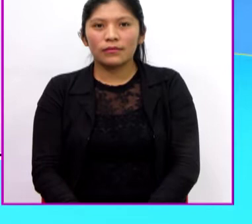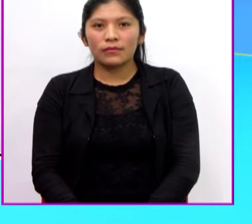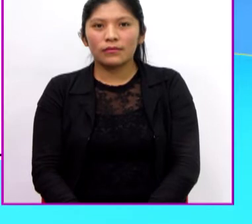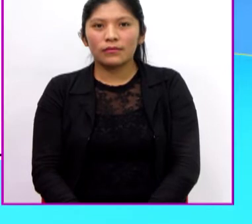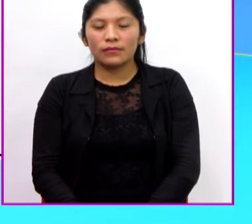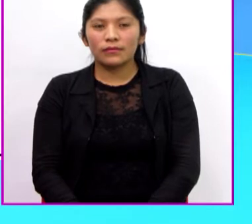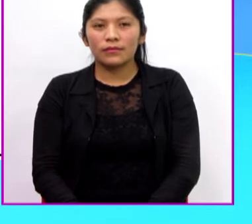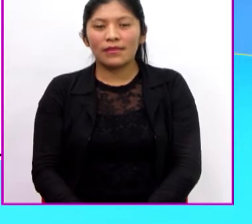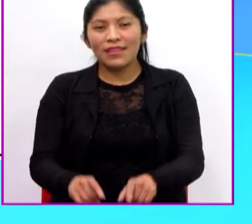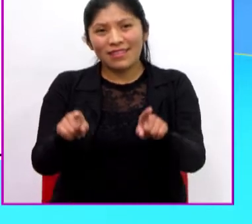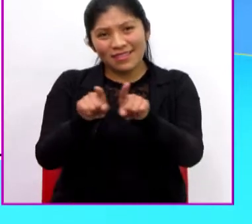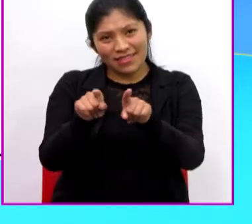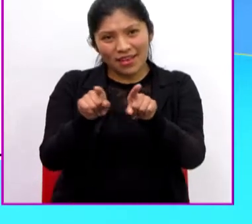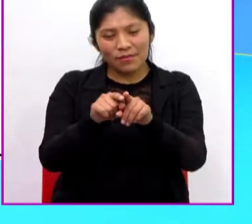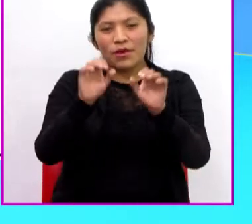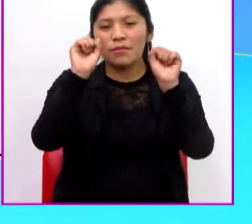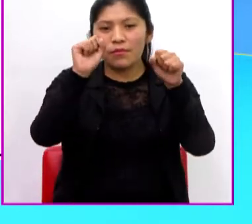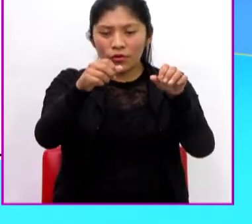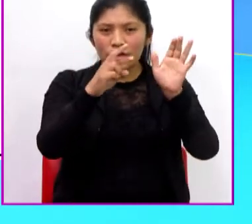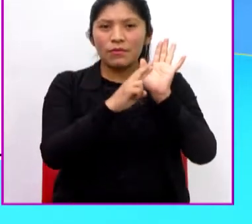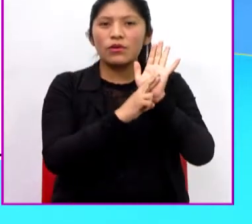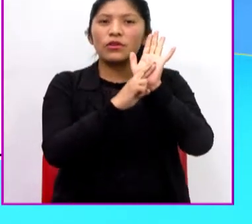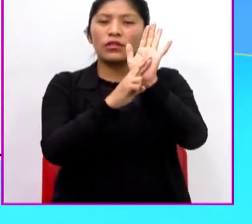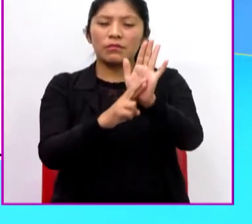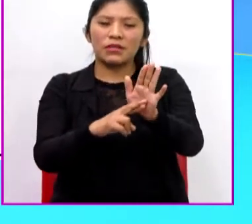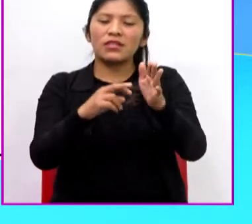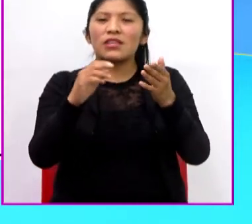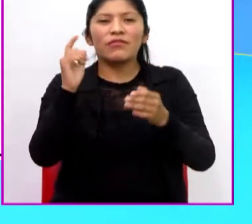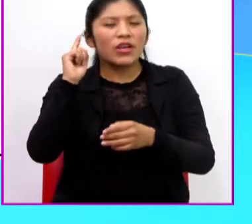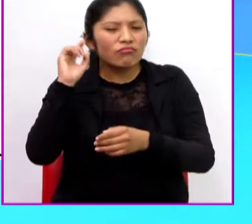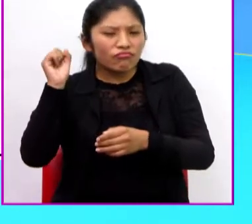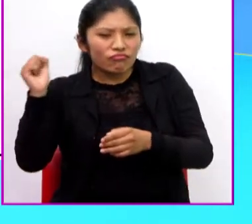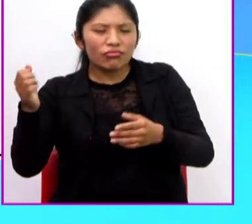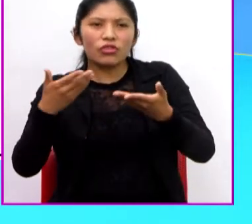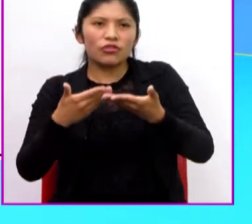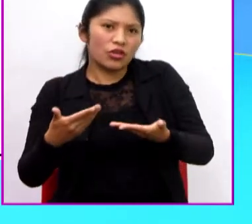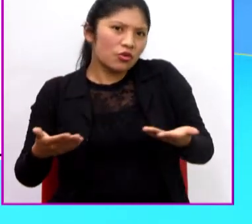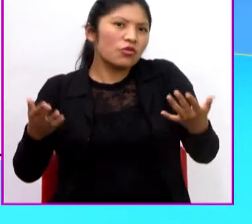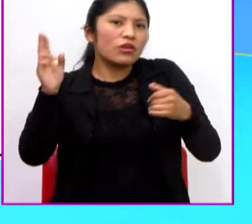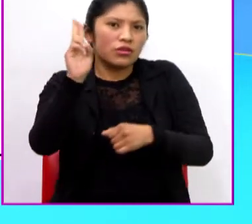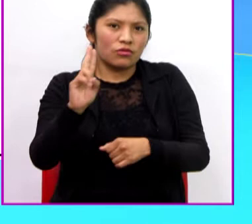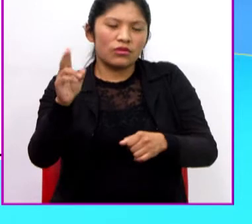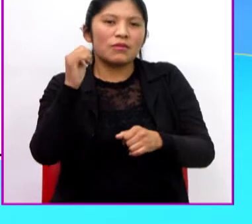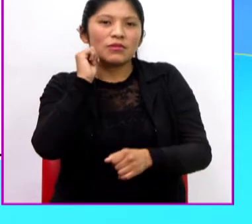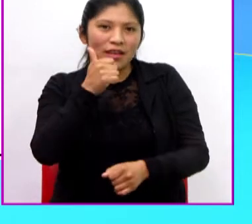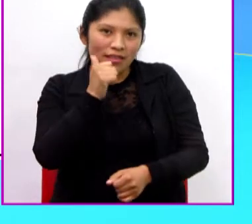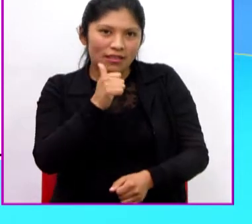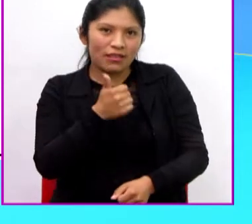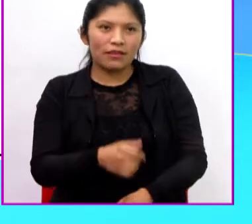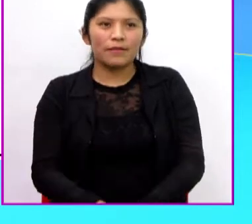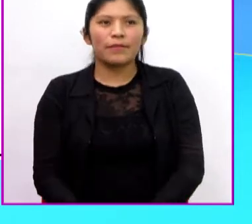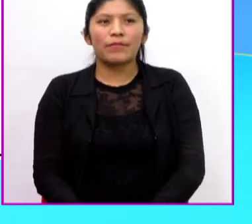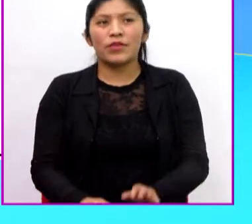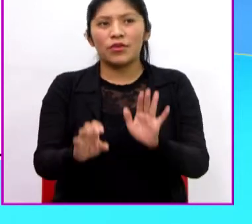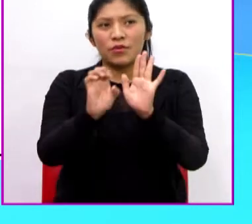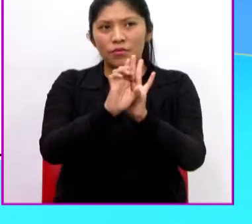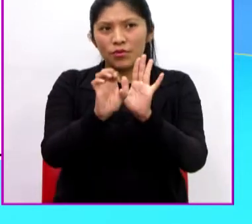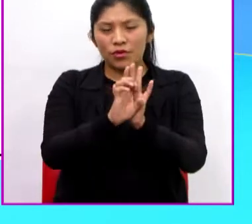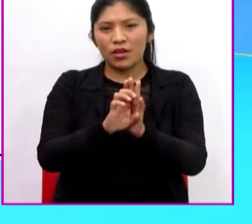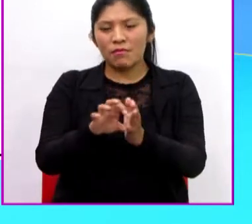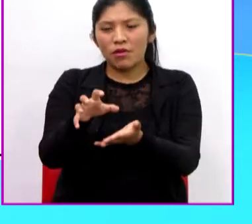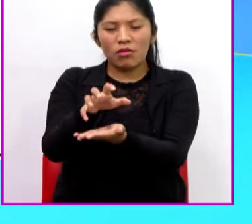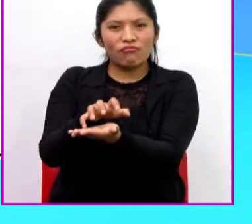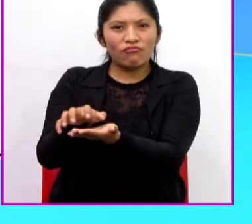También podemos representar sonidos de objetos que utilizamos en nuestra vida diaria. Por ejemplo, el